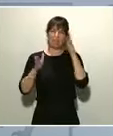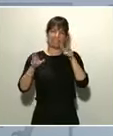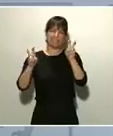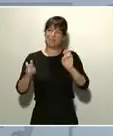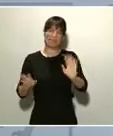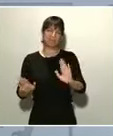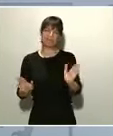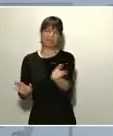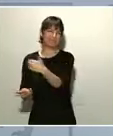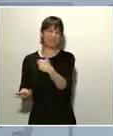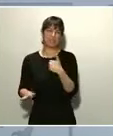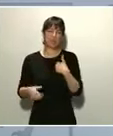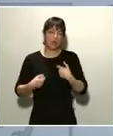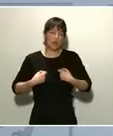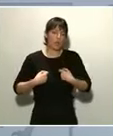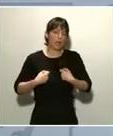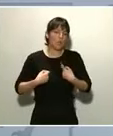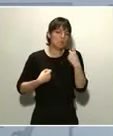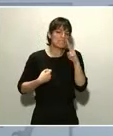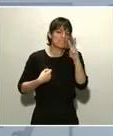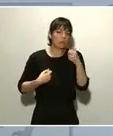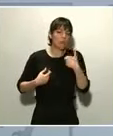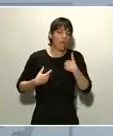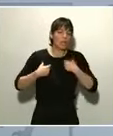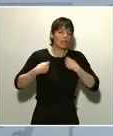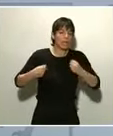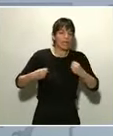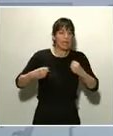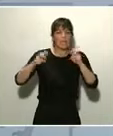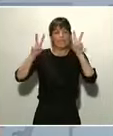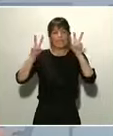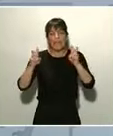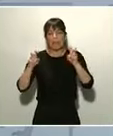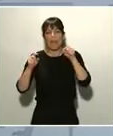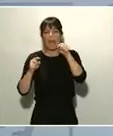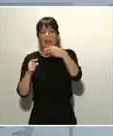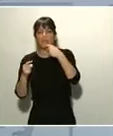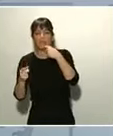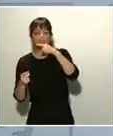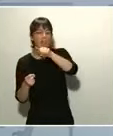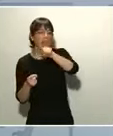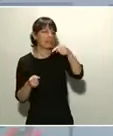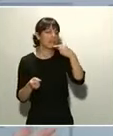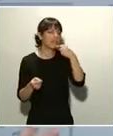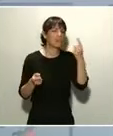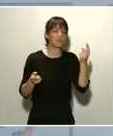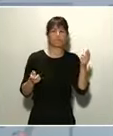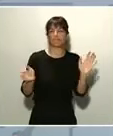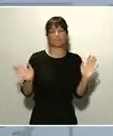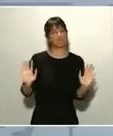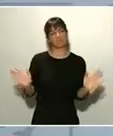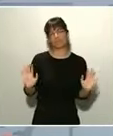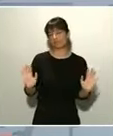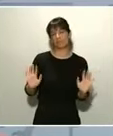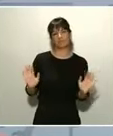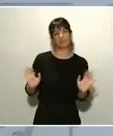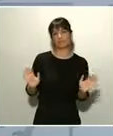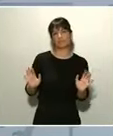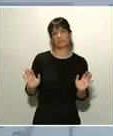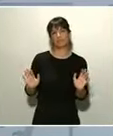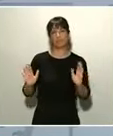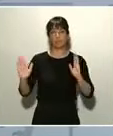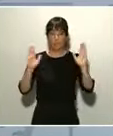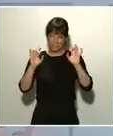gastar ni un segundo de mi energía en si ha dicho alguien esto o ha dicho lo... Cada cual, en un momento tan crítico como este,